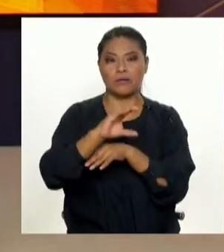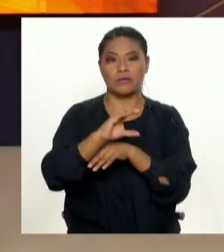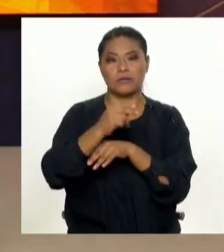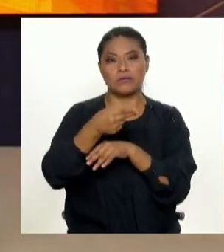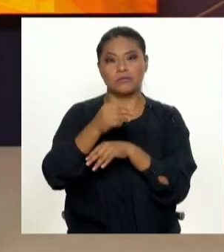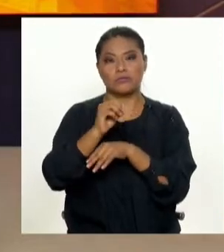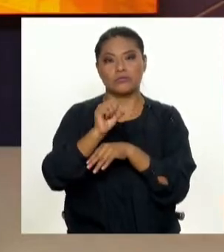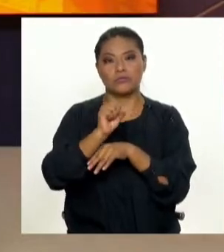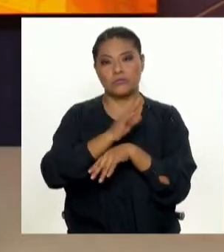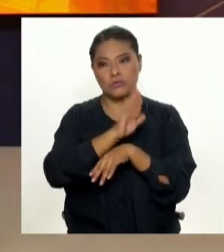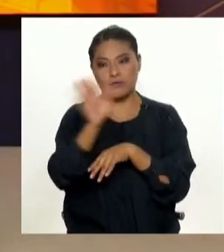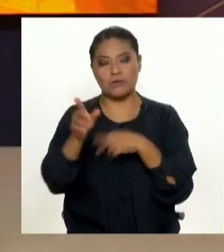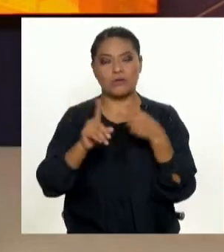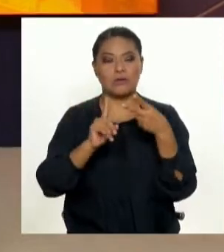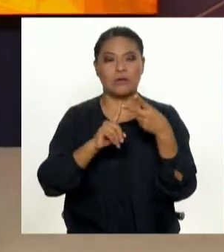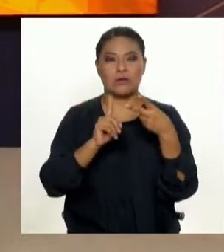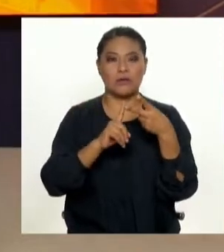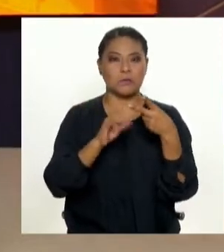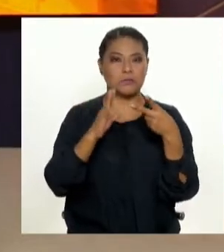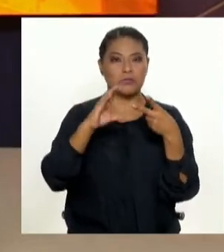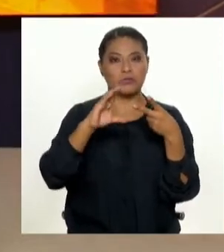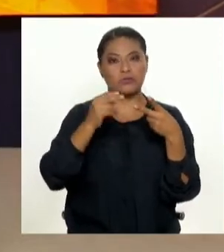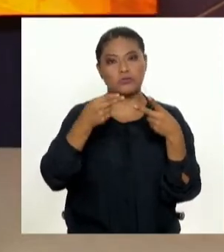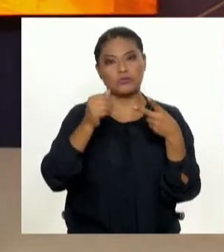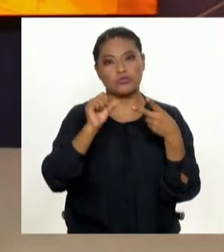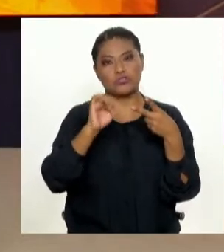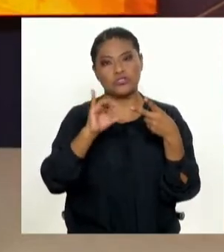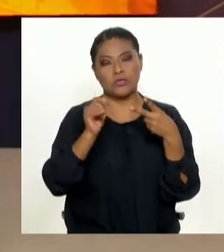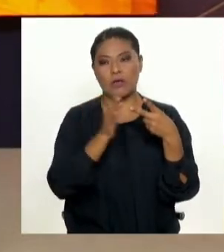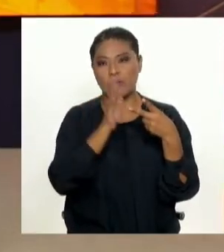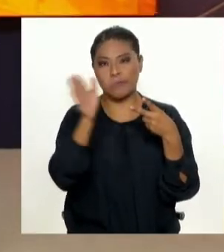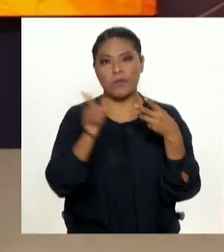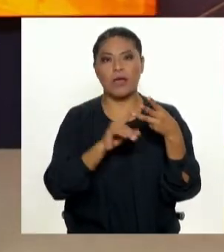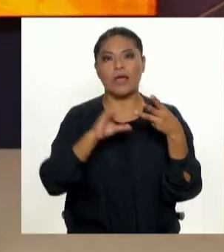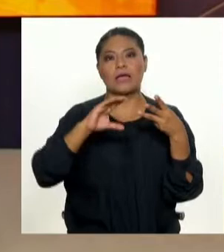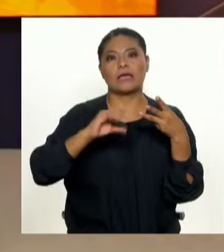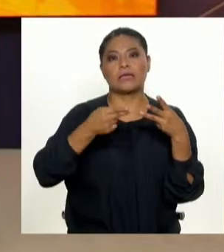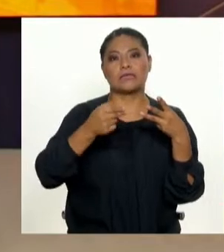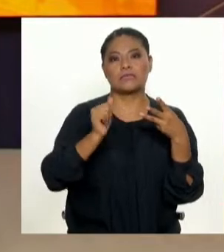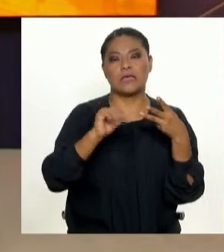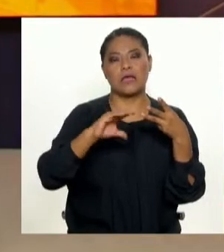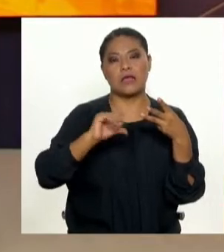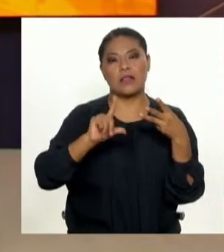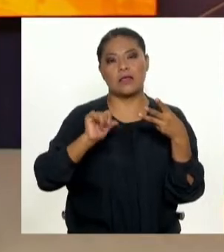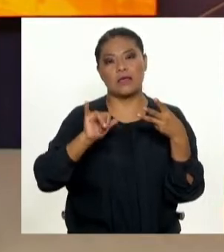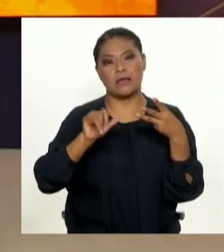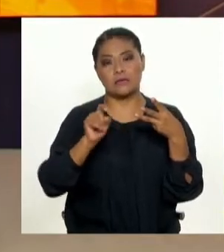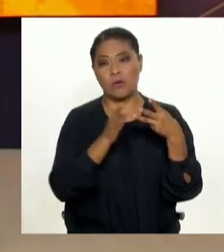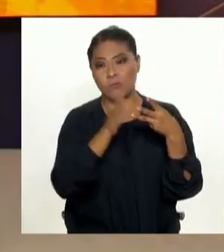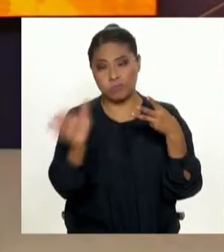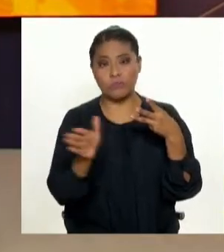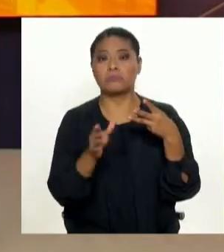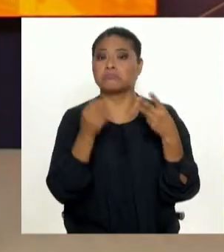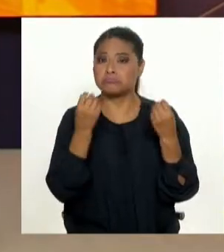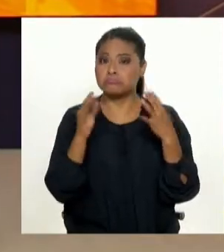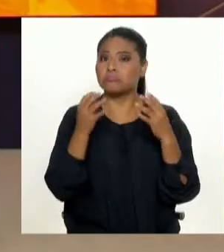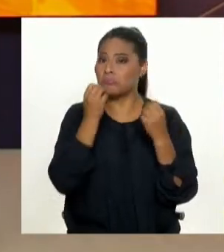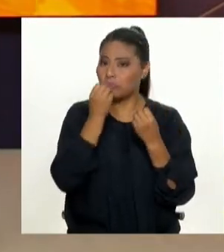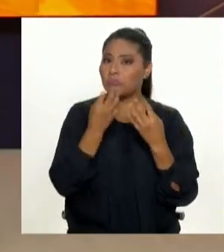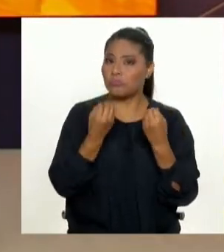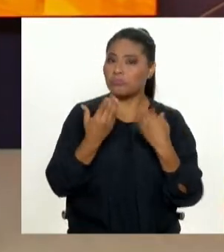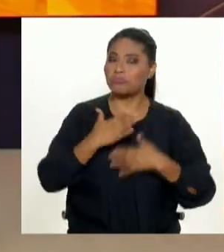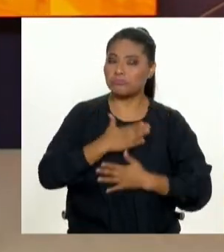Chaclacayo, entonces que se libere la vía y que se vuelva a desarrollar el comercio siempre es